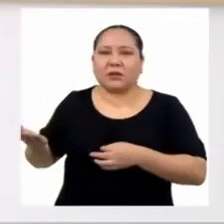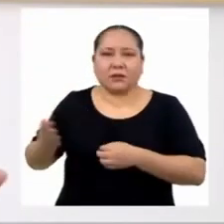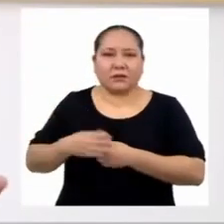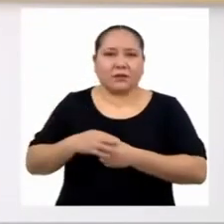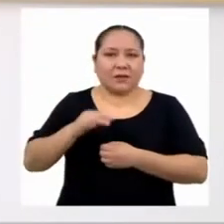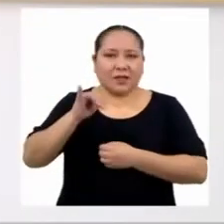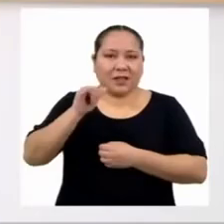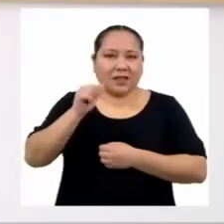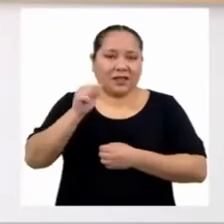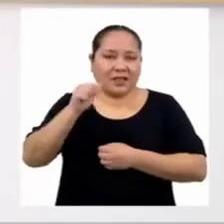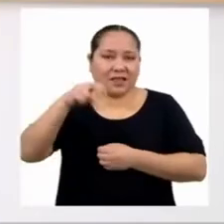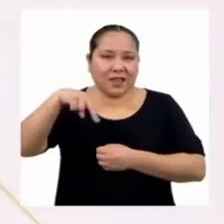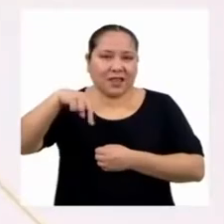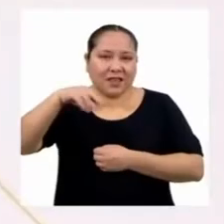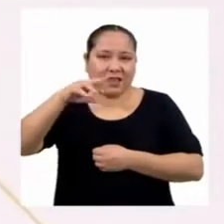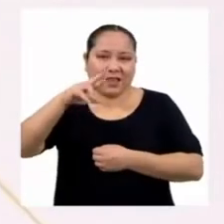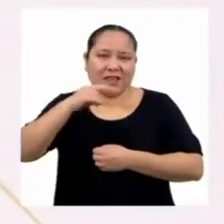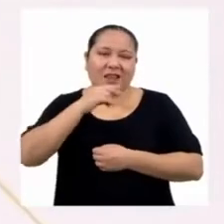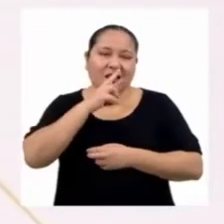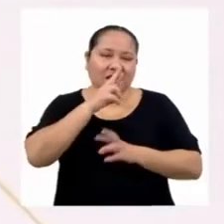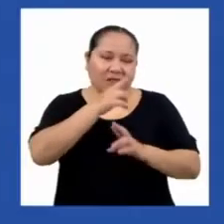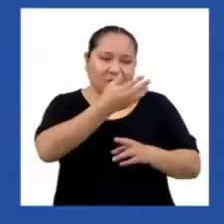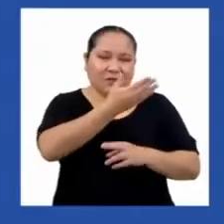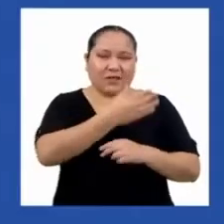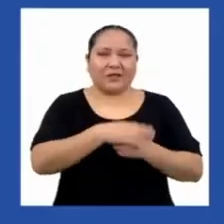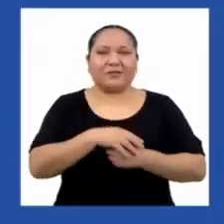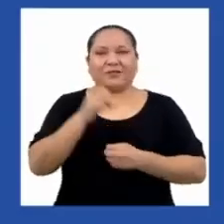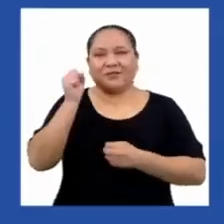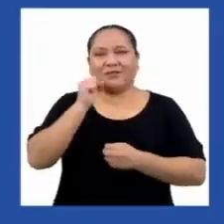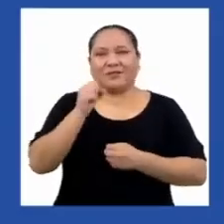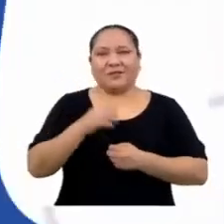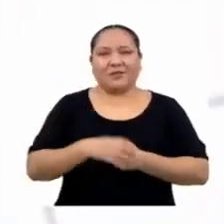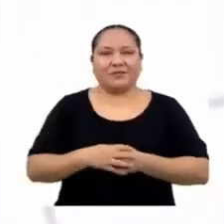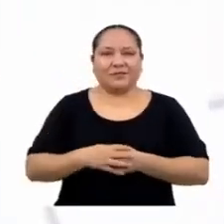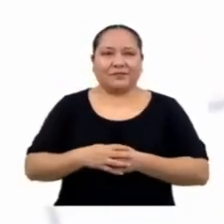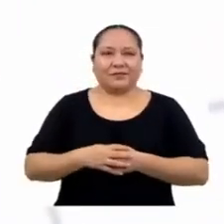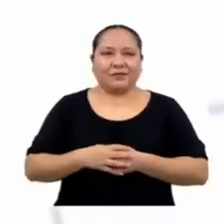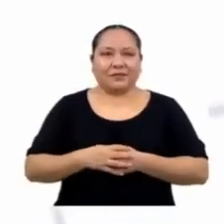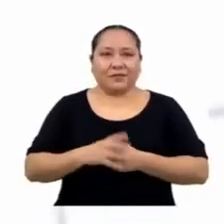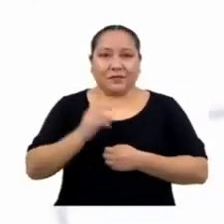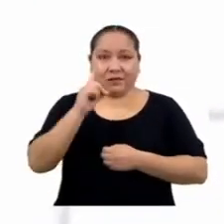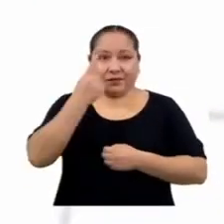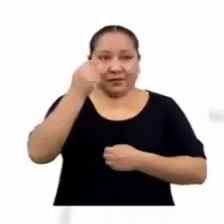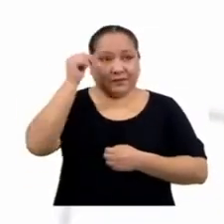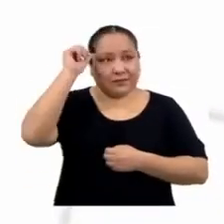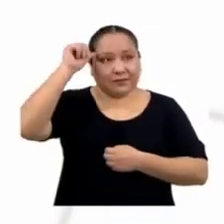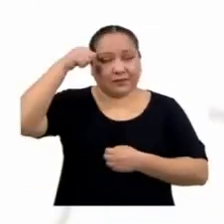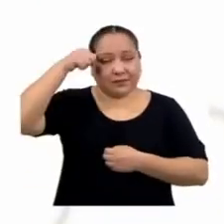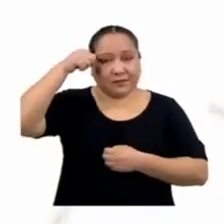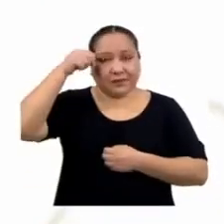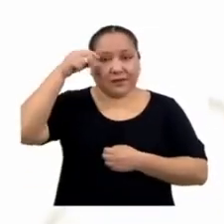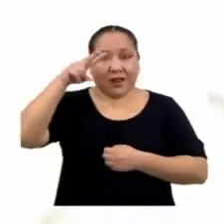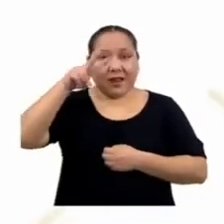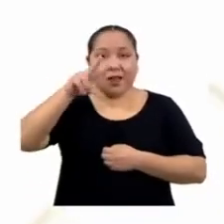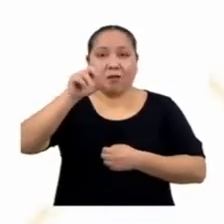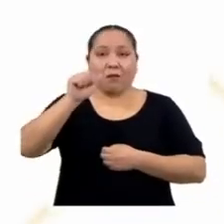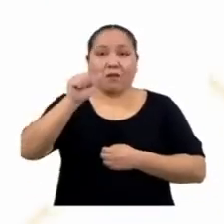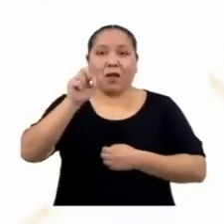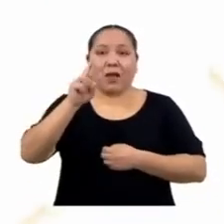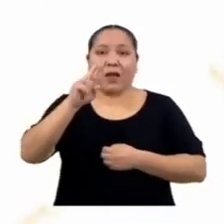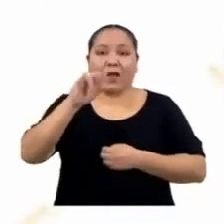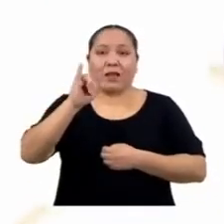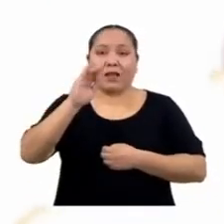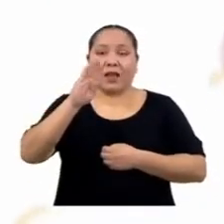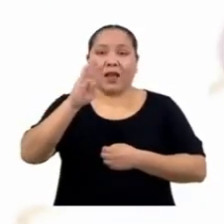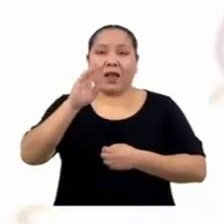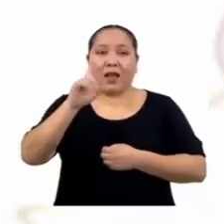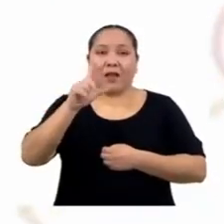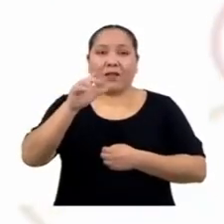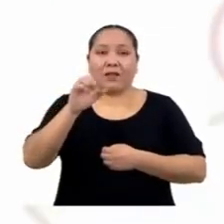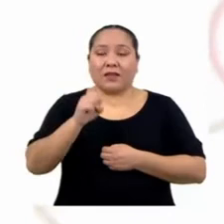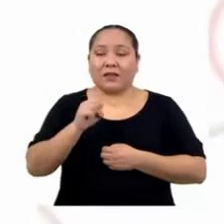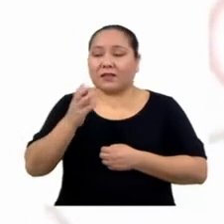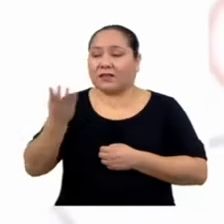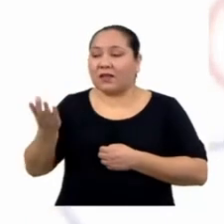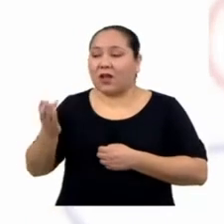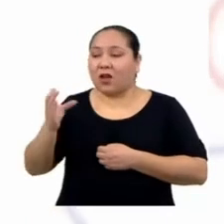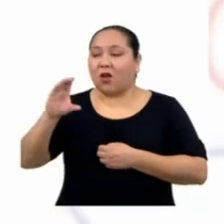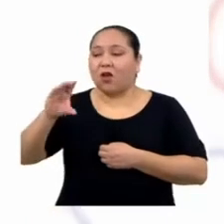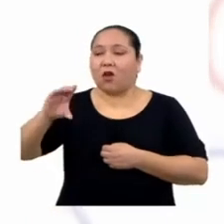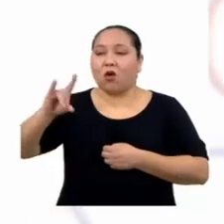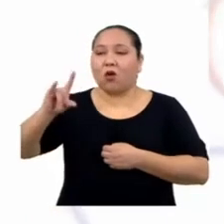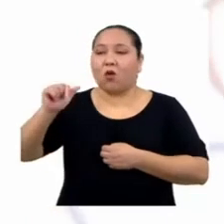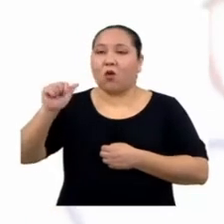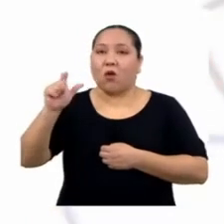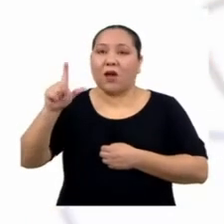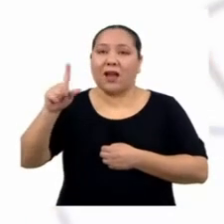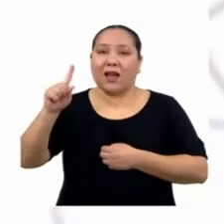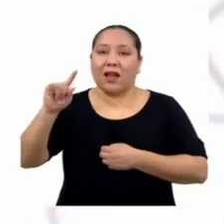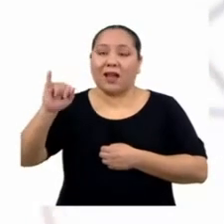encargarse de esta respuesta. Creo que sí. Primero recordemos que las variables cualitativas expresan atributos o